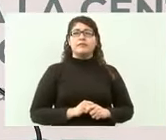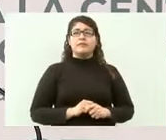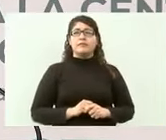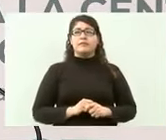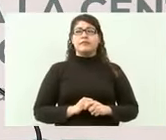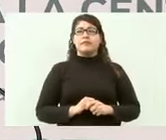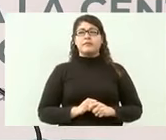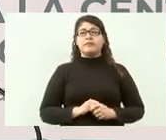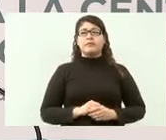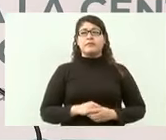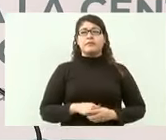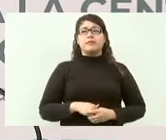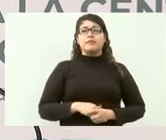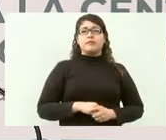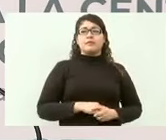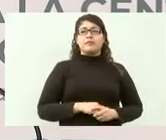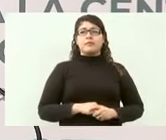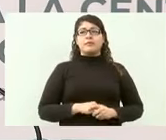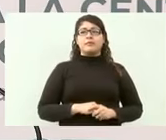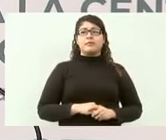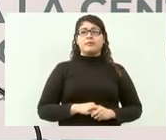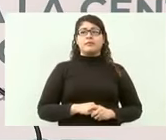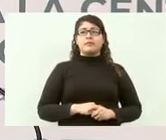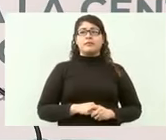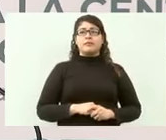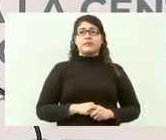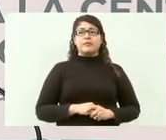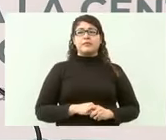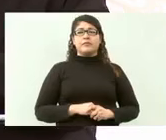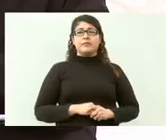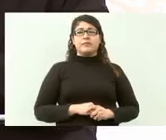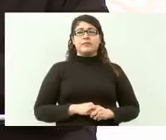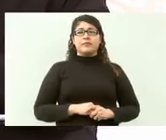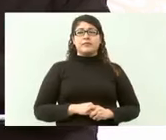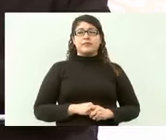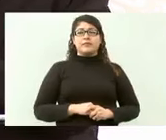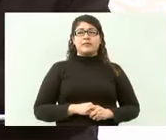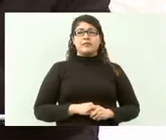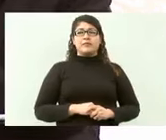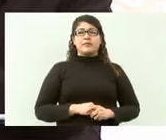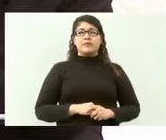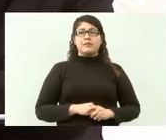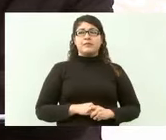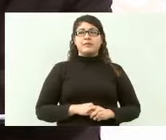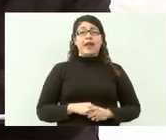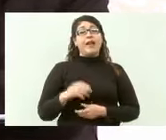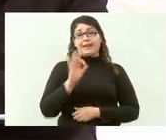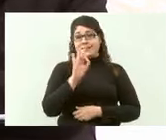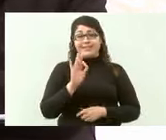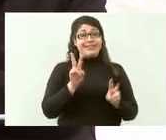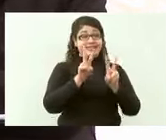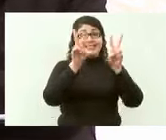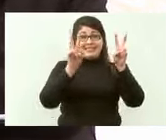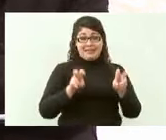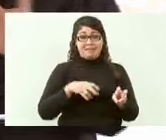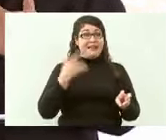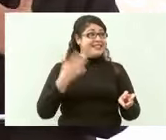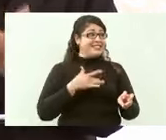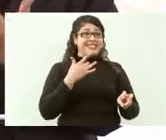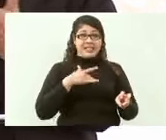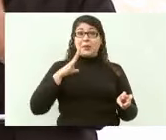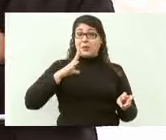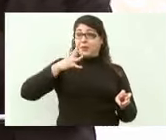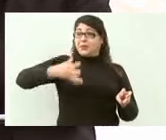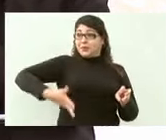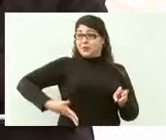ser motivo de satisfacción y que